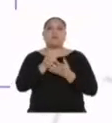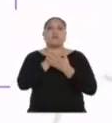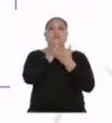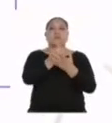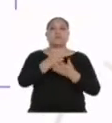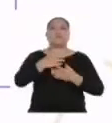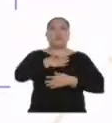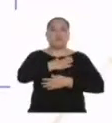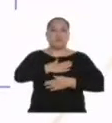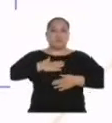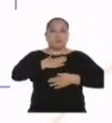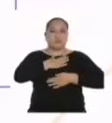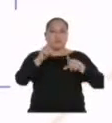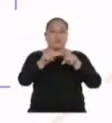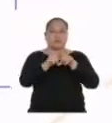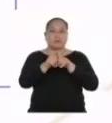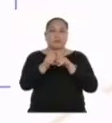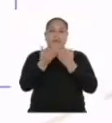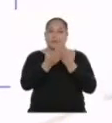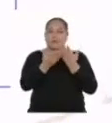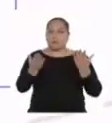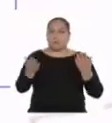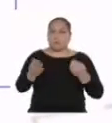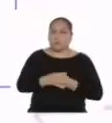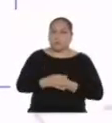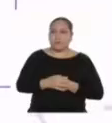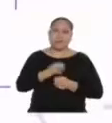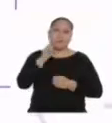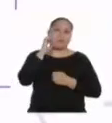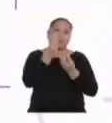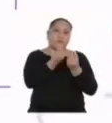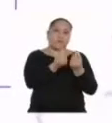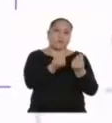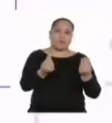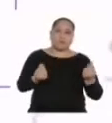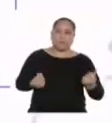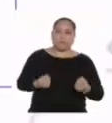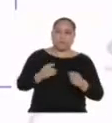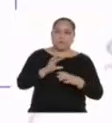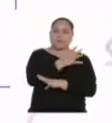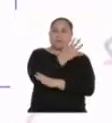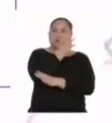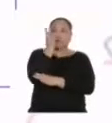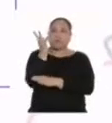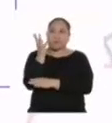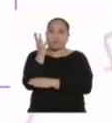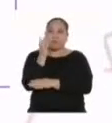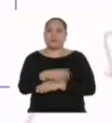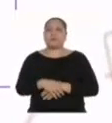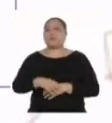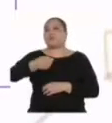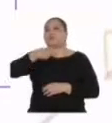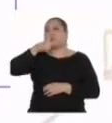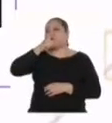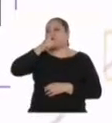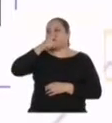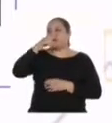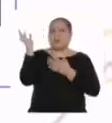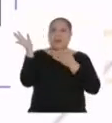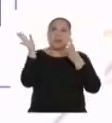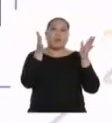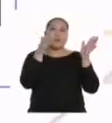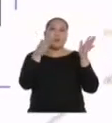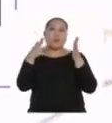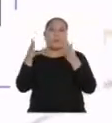nuestro bienestar y a la producción, como la tierra, las plantas, el agua o el